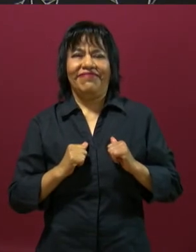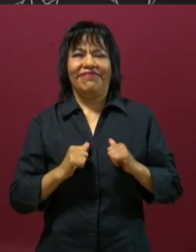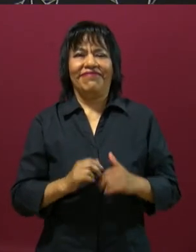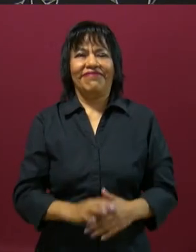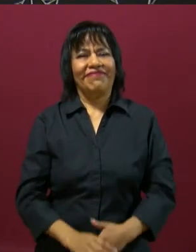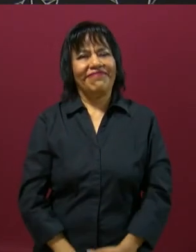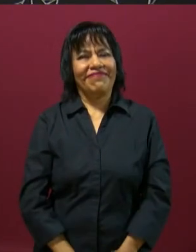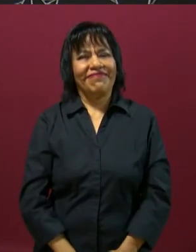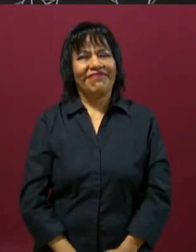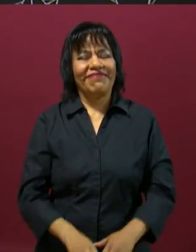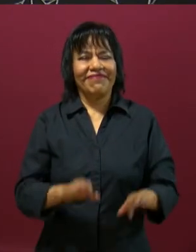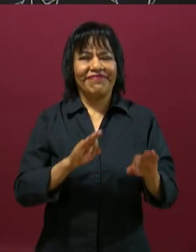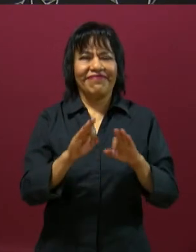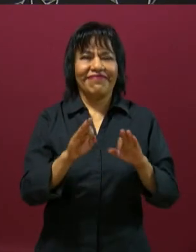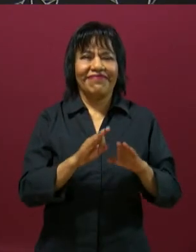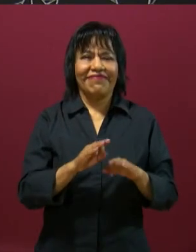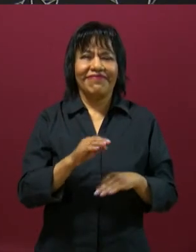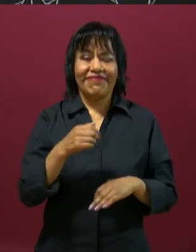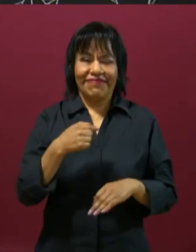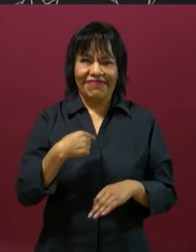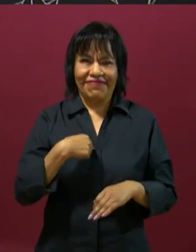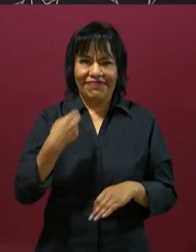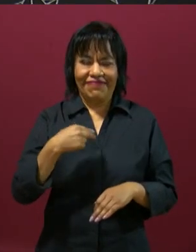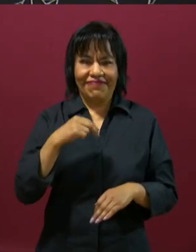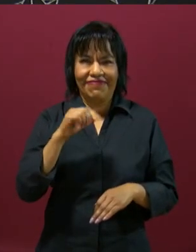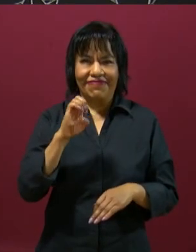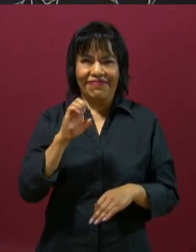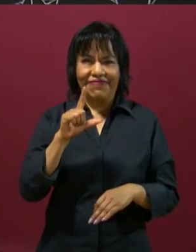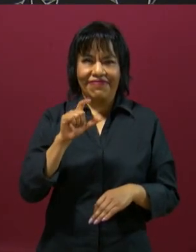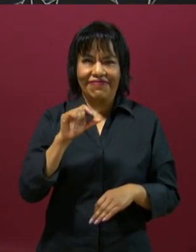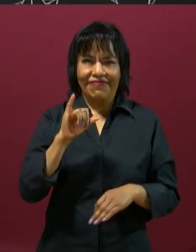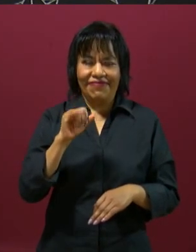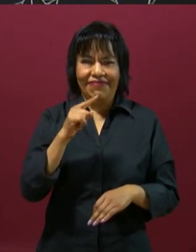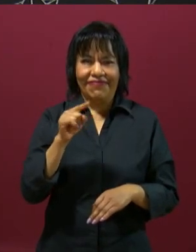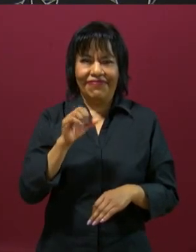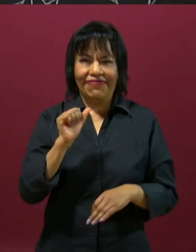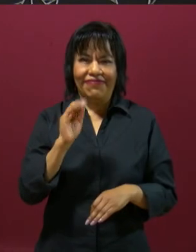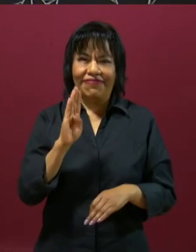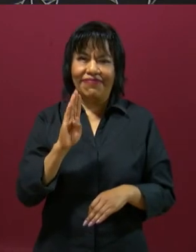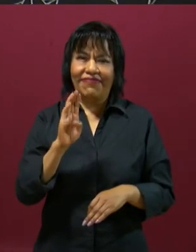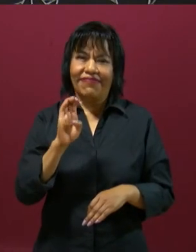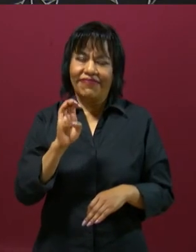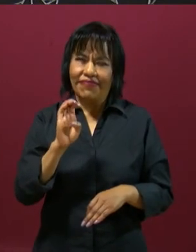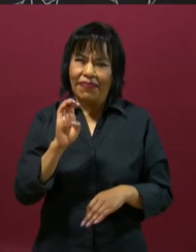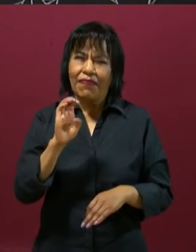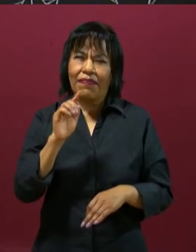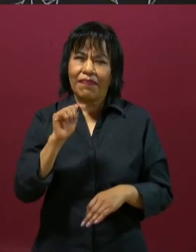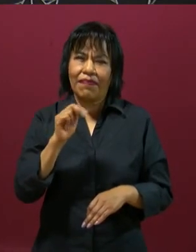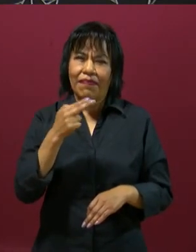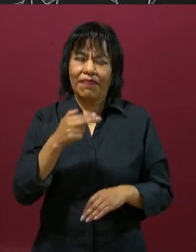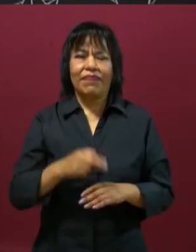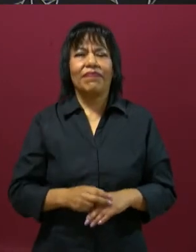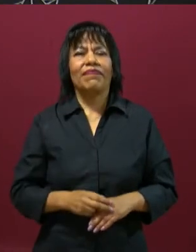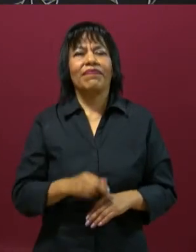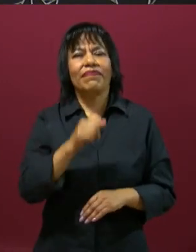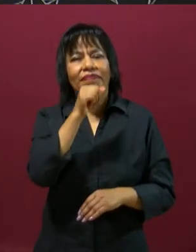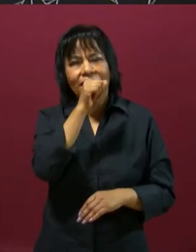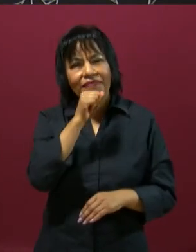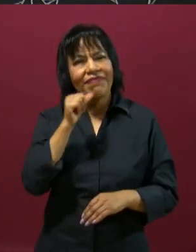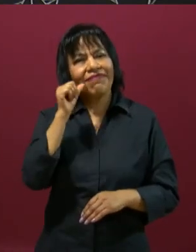este trabajo la maestra Elizabeth. Agradecemos a Alejandra Varela, intérprete